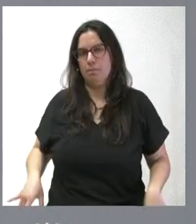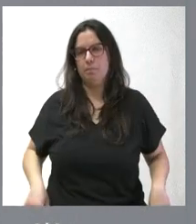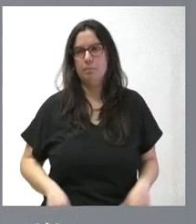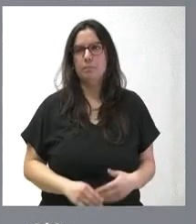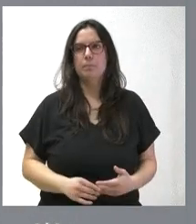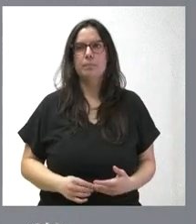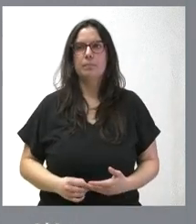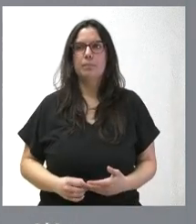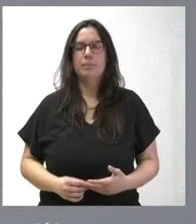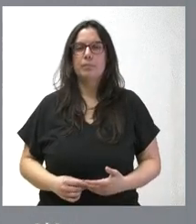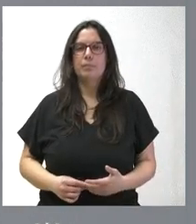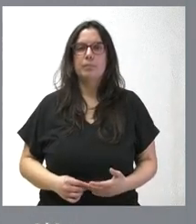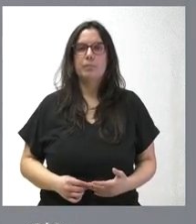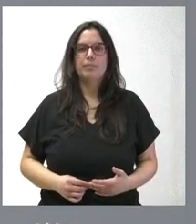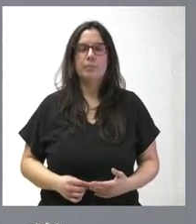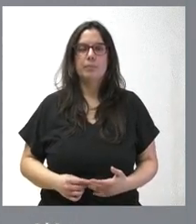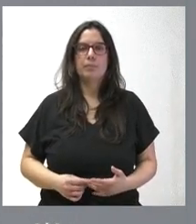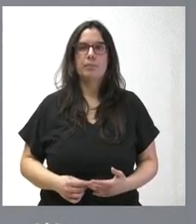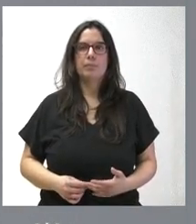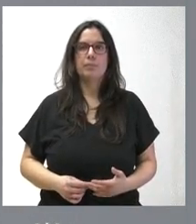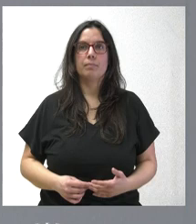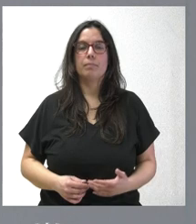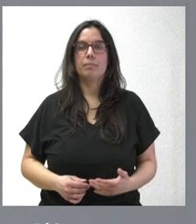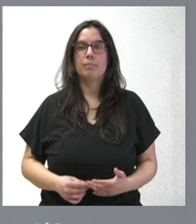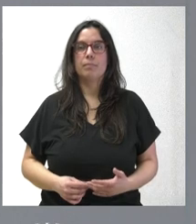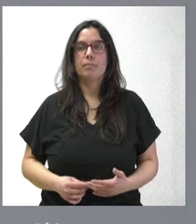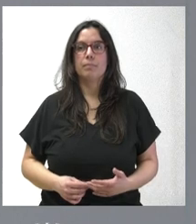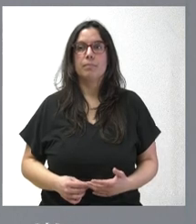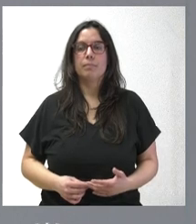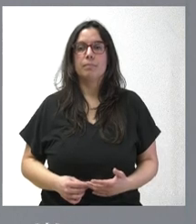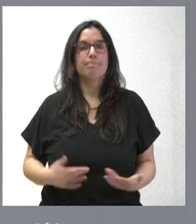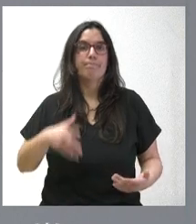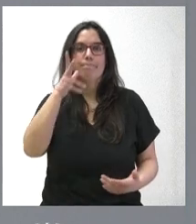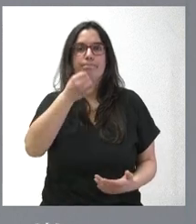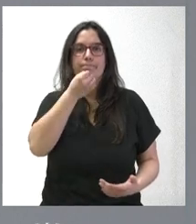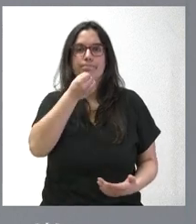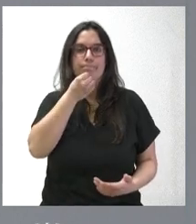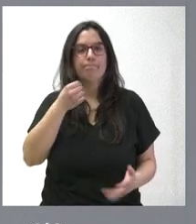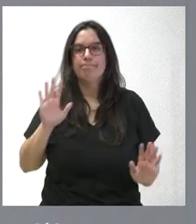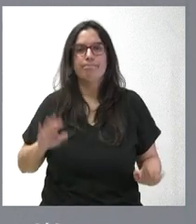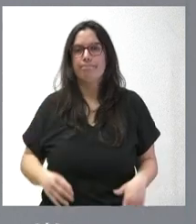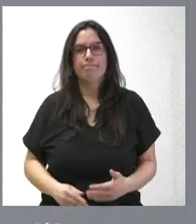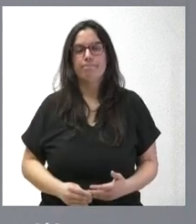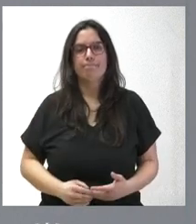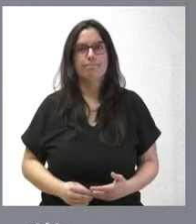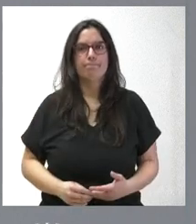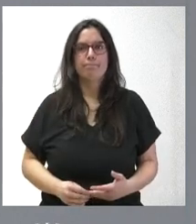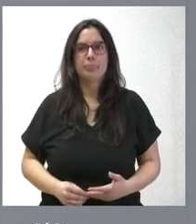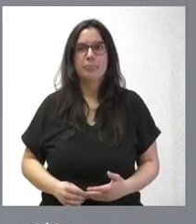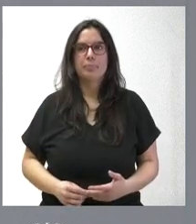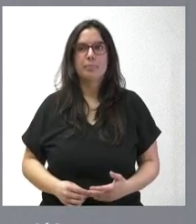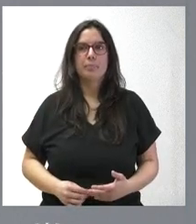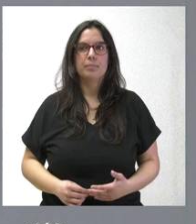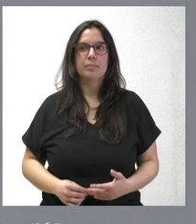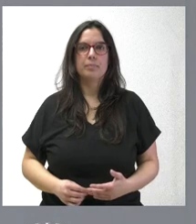lo cualitativo no es lo cualitativo? No, no, no. ¿A lo cualitativo no es lo cualitativo? ¿El